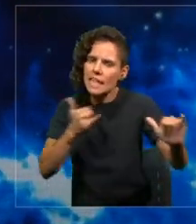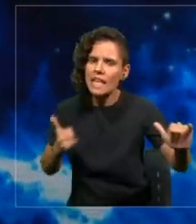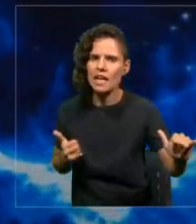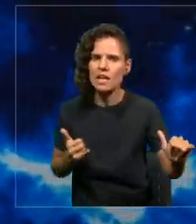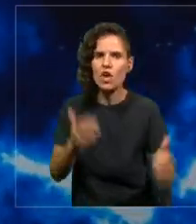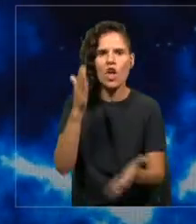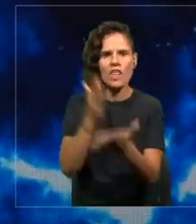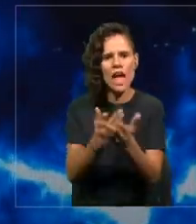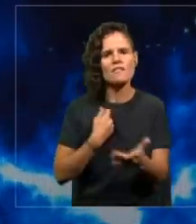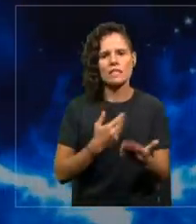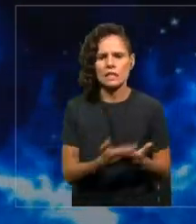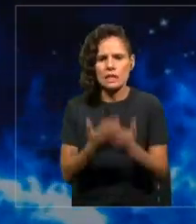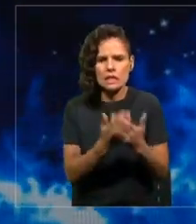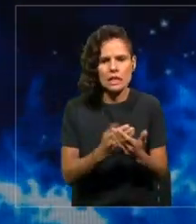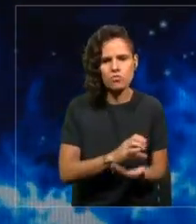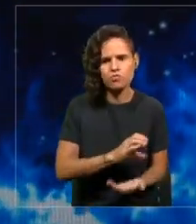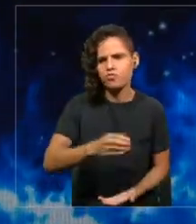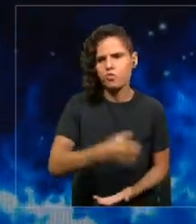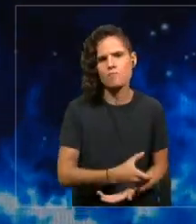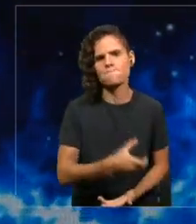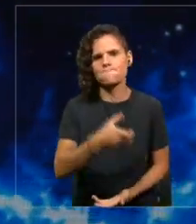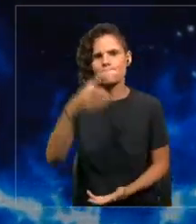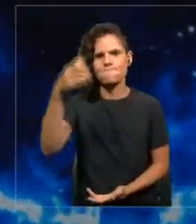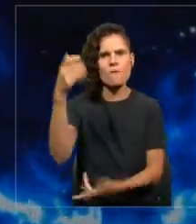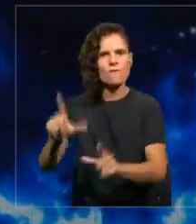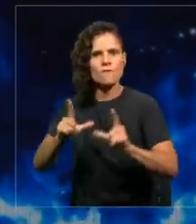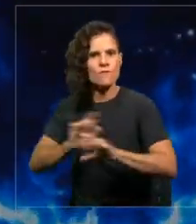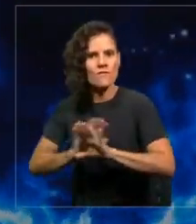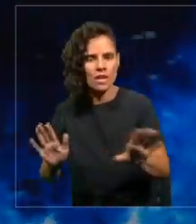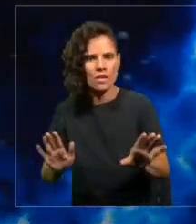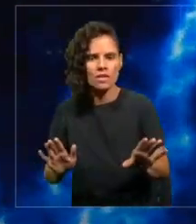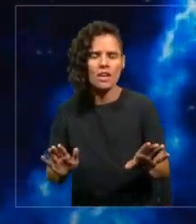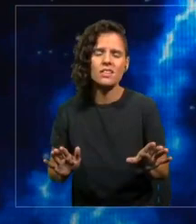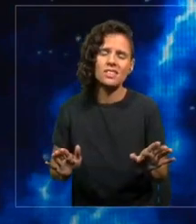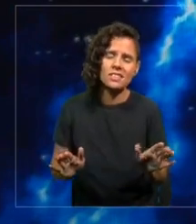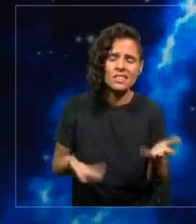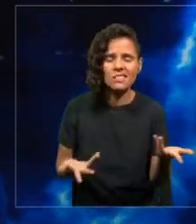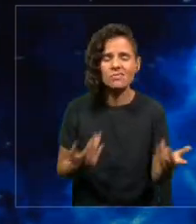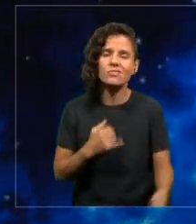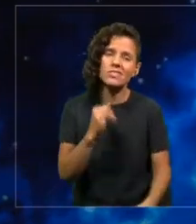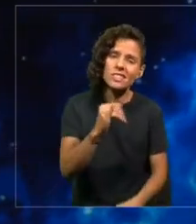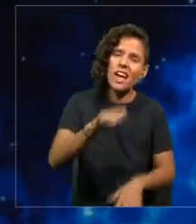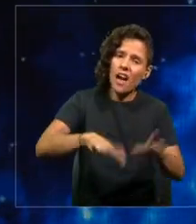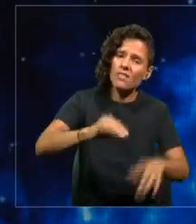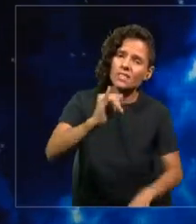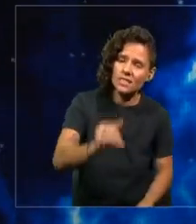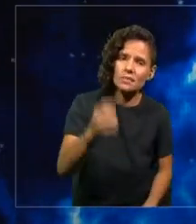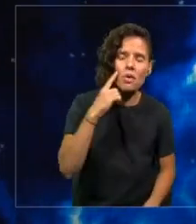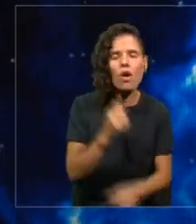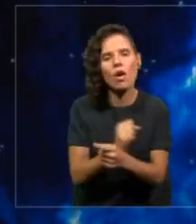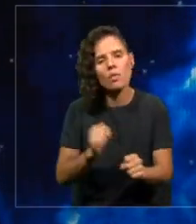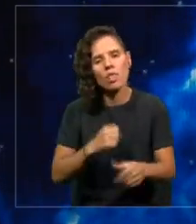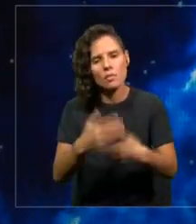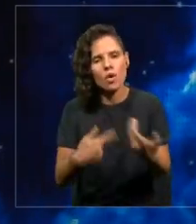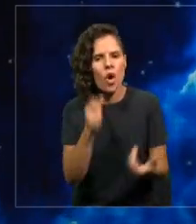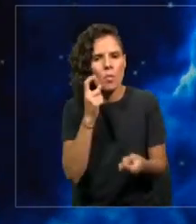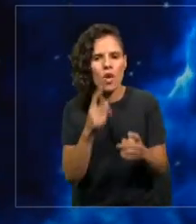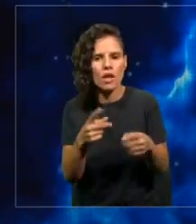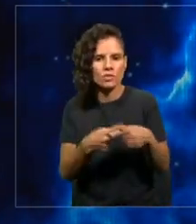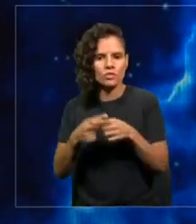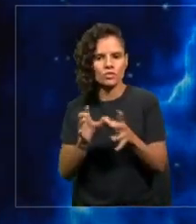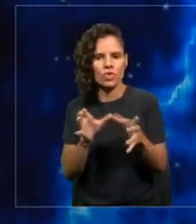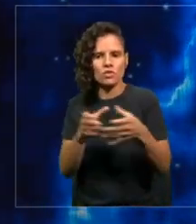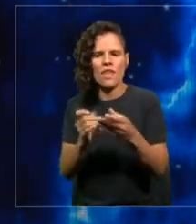acabar la carrera. Sí, hay algunos casos que sí, pero no podemos organizar la sociedad